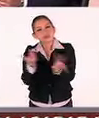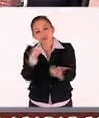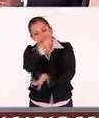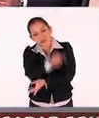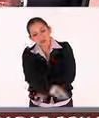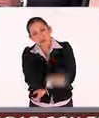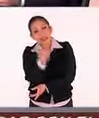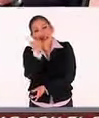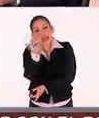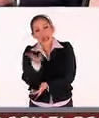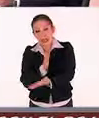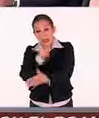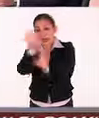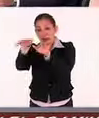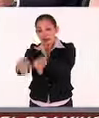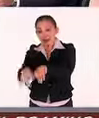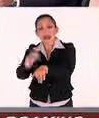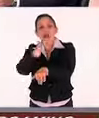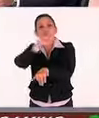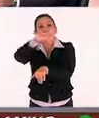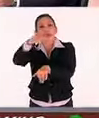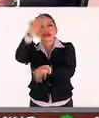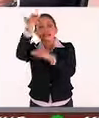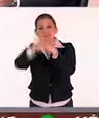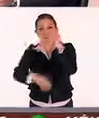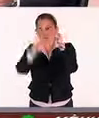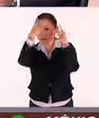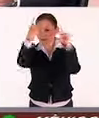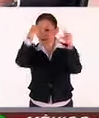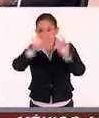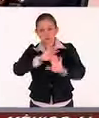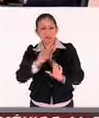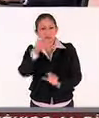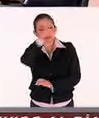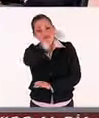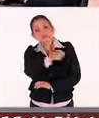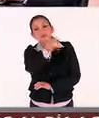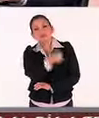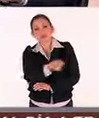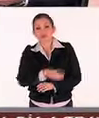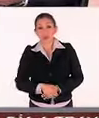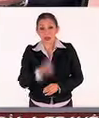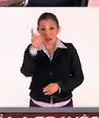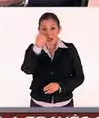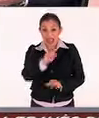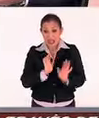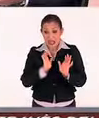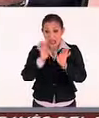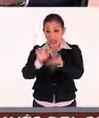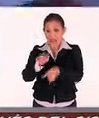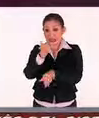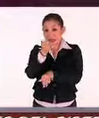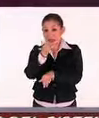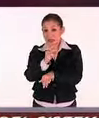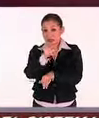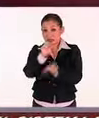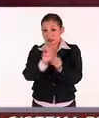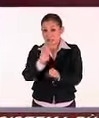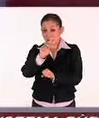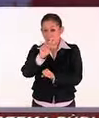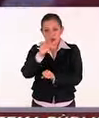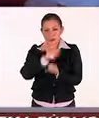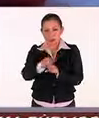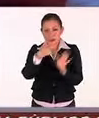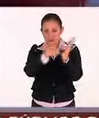el perfil de alguien que ingresa? Pero también, ¿cómo es el perfil de alguien que egresa? Por supuesto, para ingresar a ingeniería en sistemas biomédicos, lo